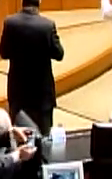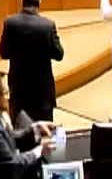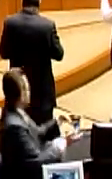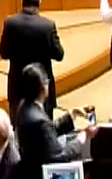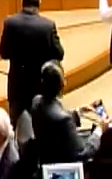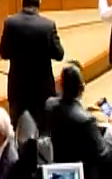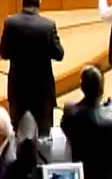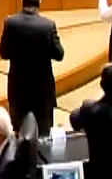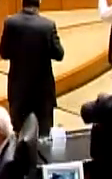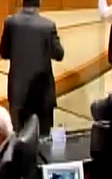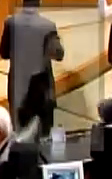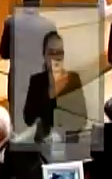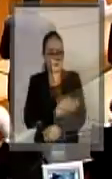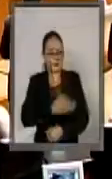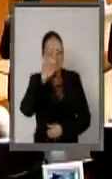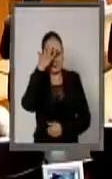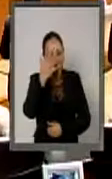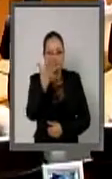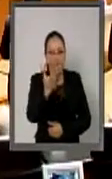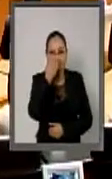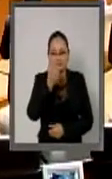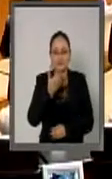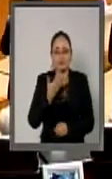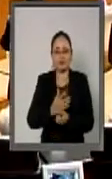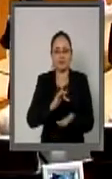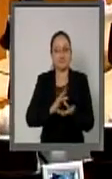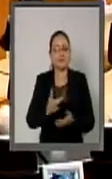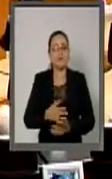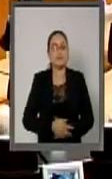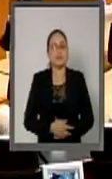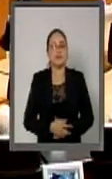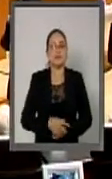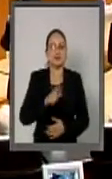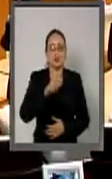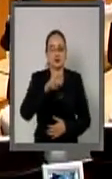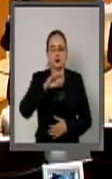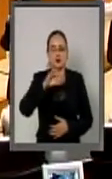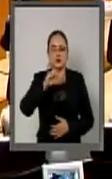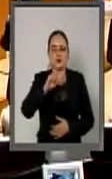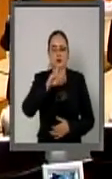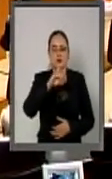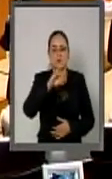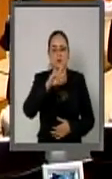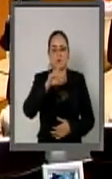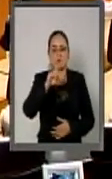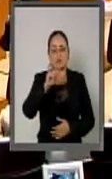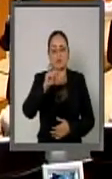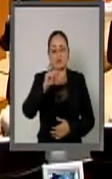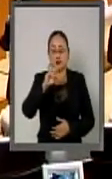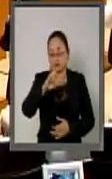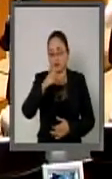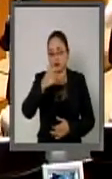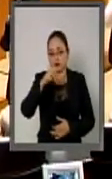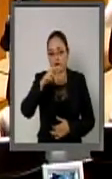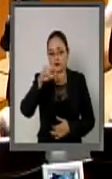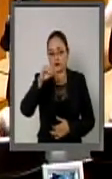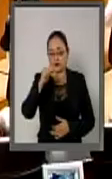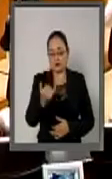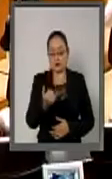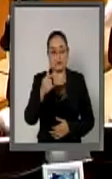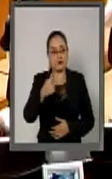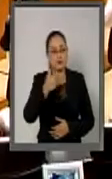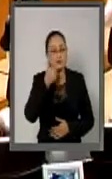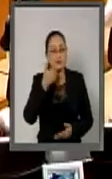Muy buenas tardes, señor canciller, Luis Videgaray Caso, sea usted bienvenido y siempre al Senado de la